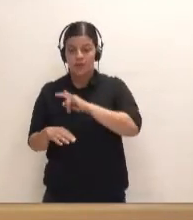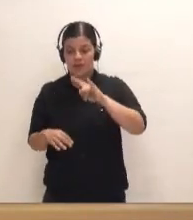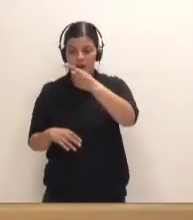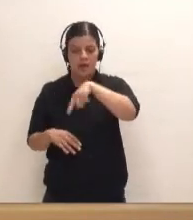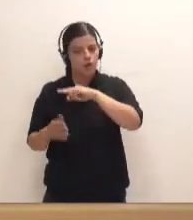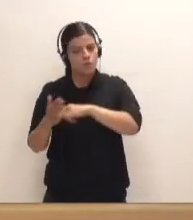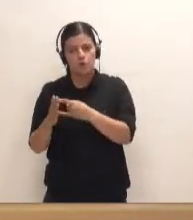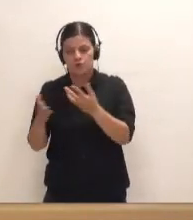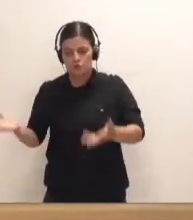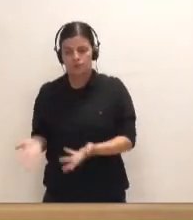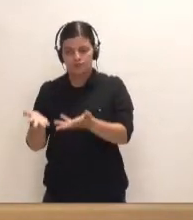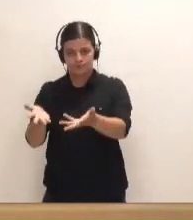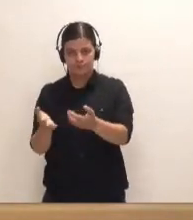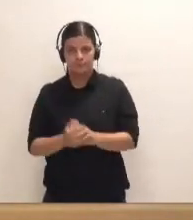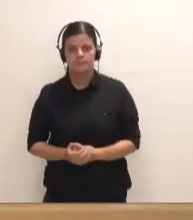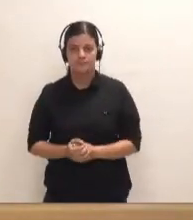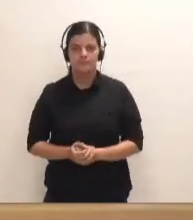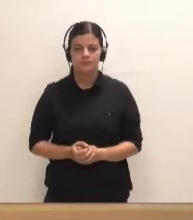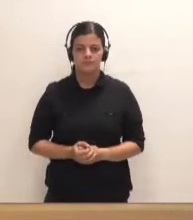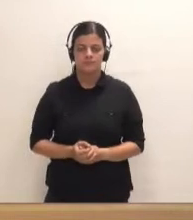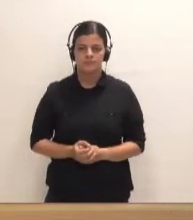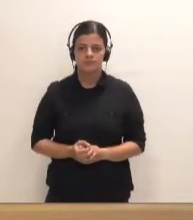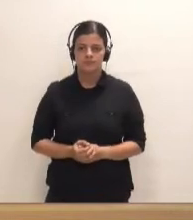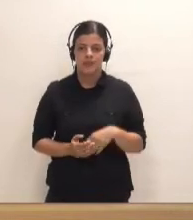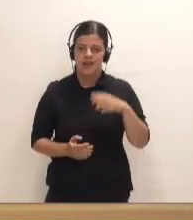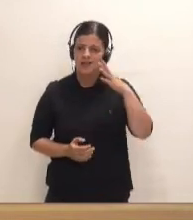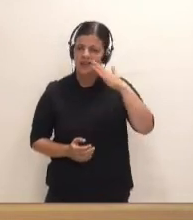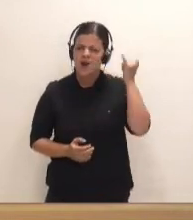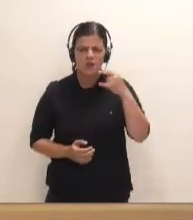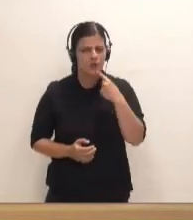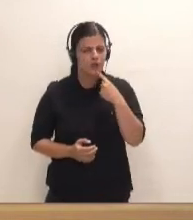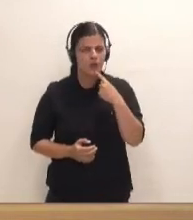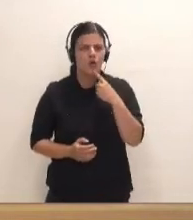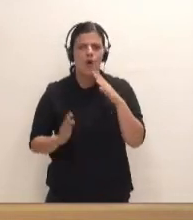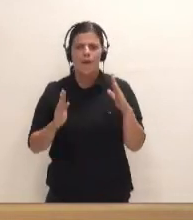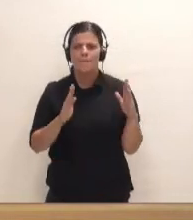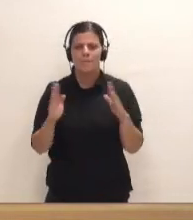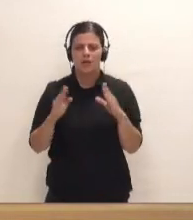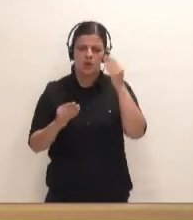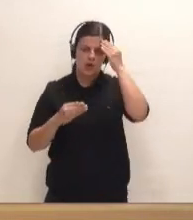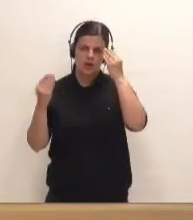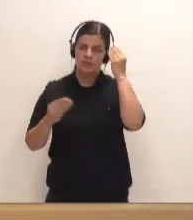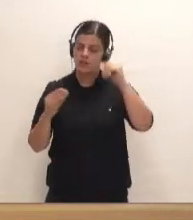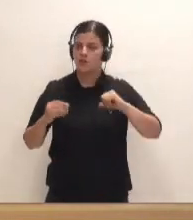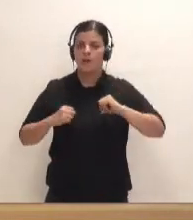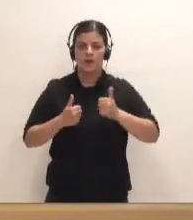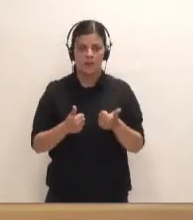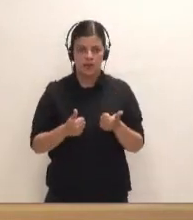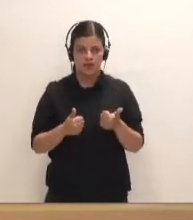proyecto. Creo que no deberían haber apriorismos. El señor Alonso dijo que iba a iniciar un periodo de reflexión para saber